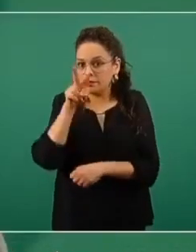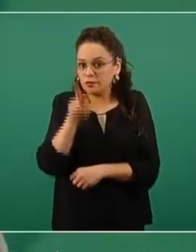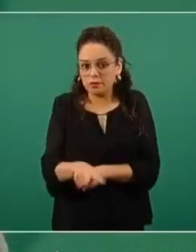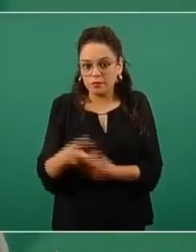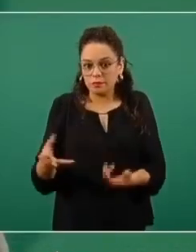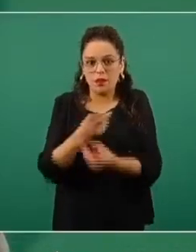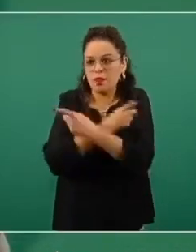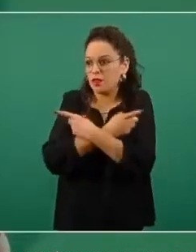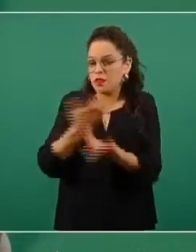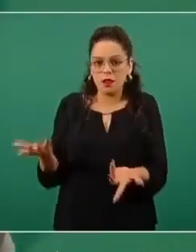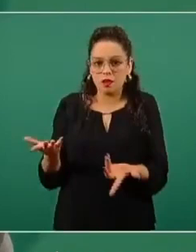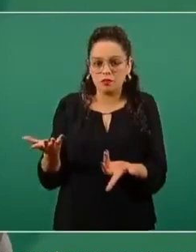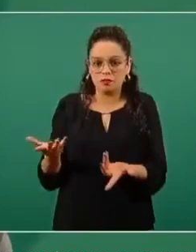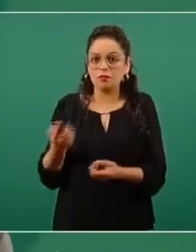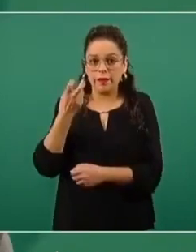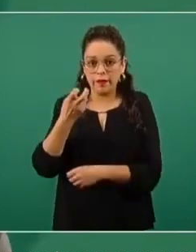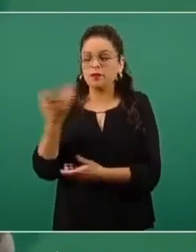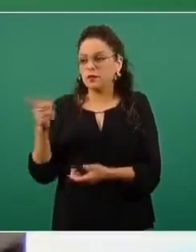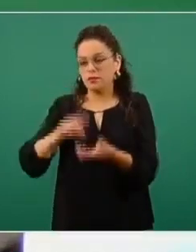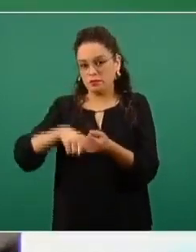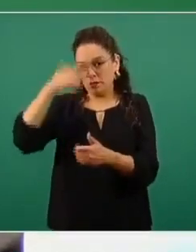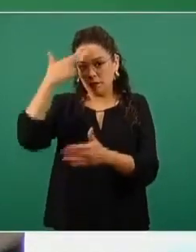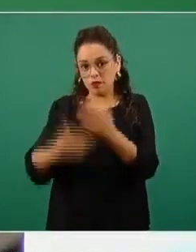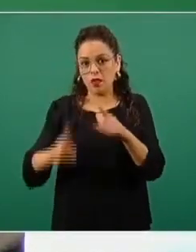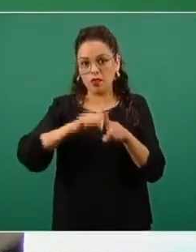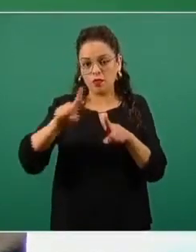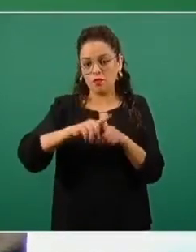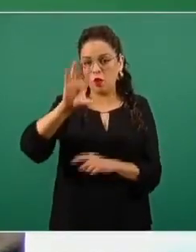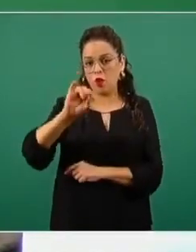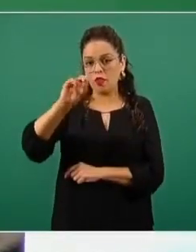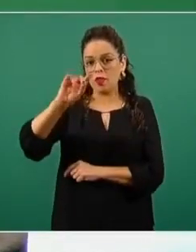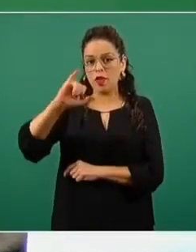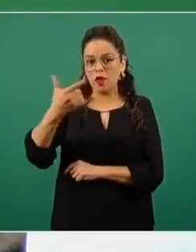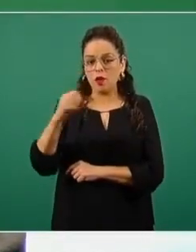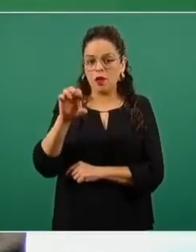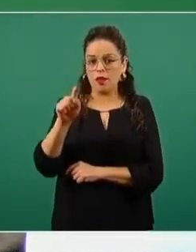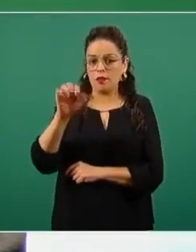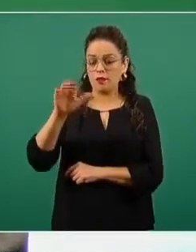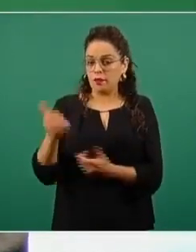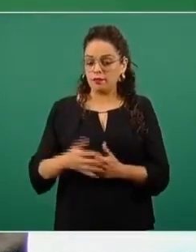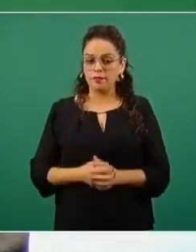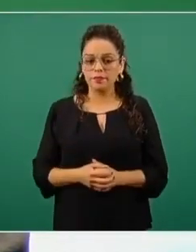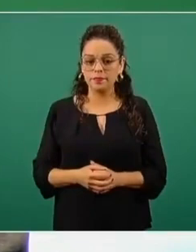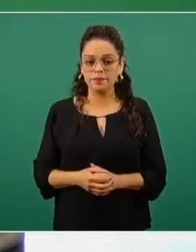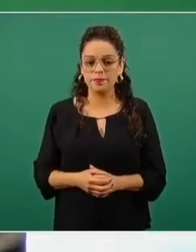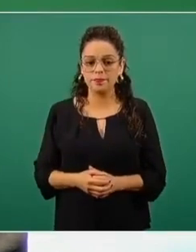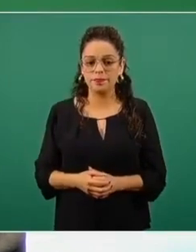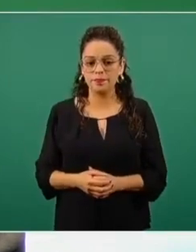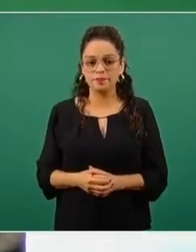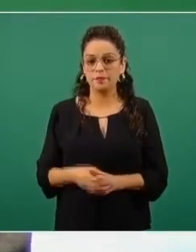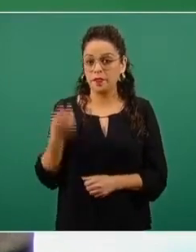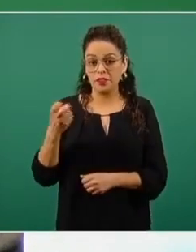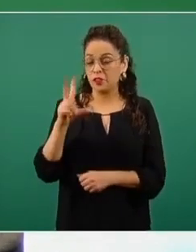personas funcionarias públicas, están quebrantando los códigos de ética de la función pública. Entonces, no